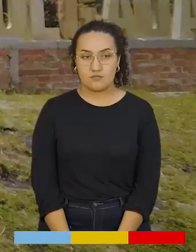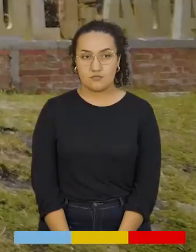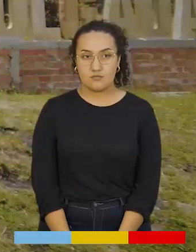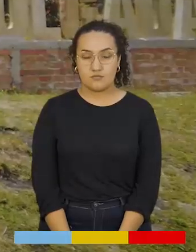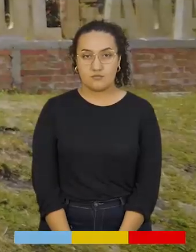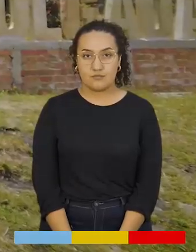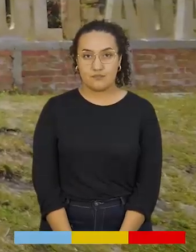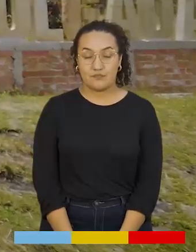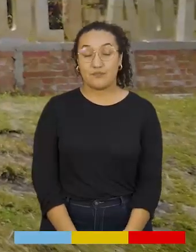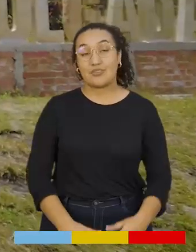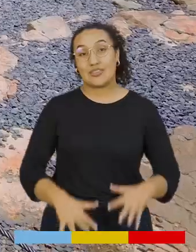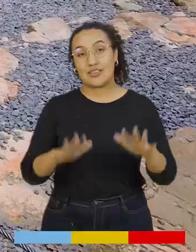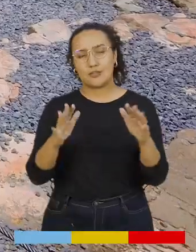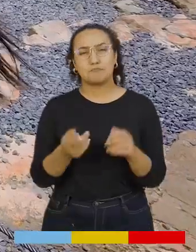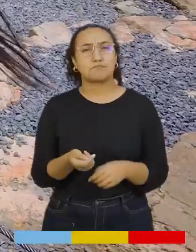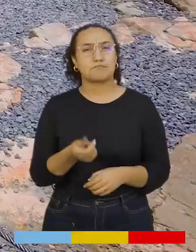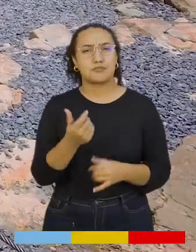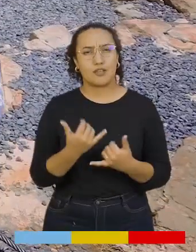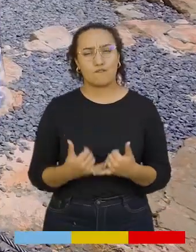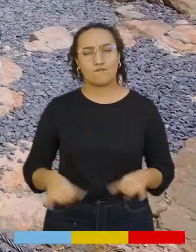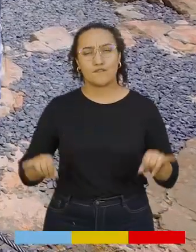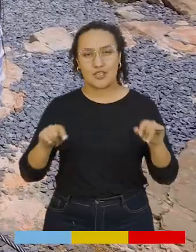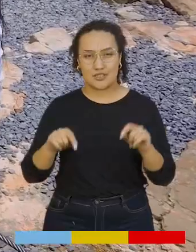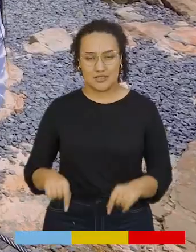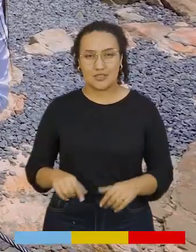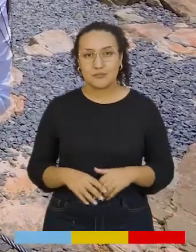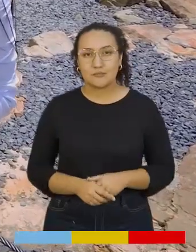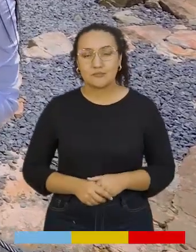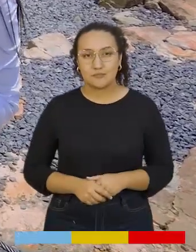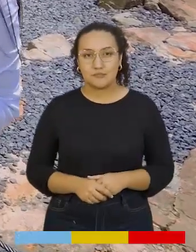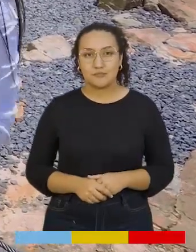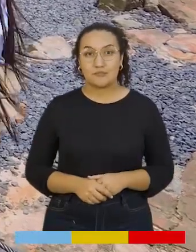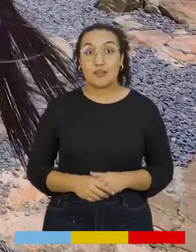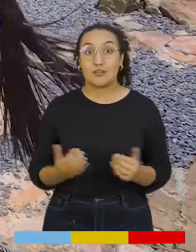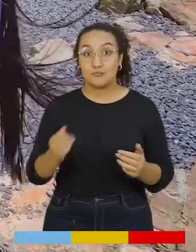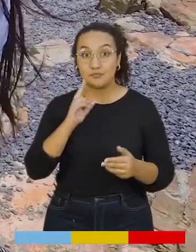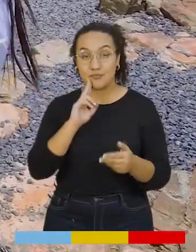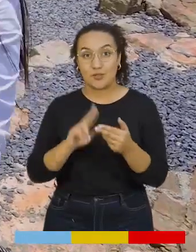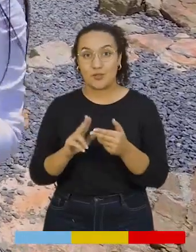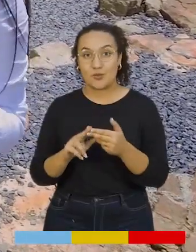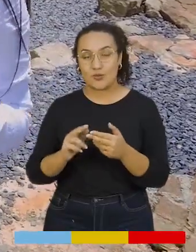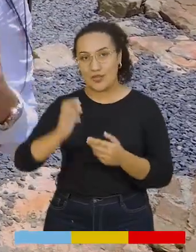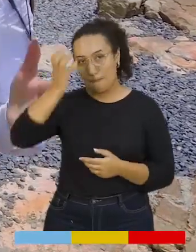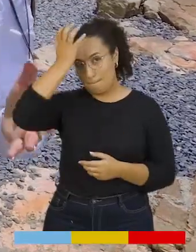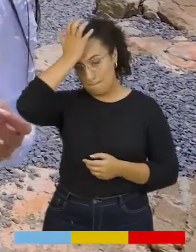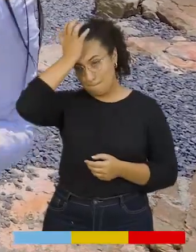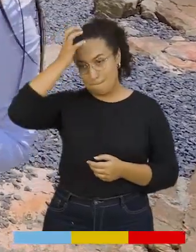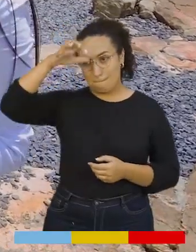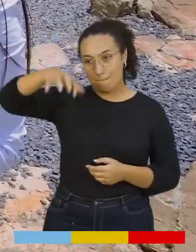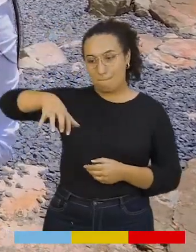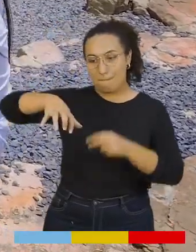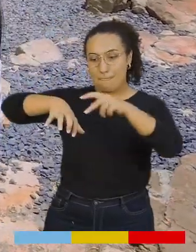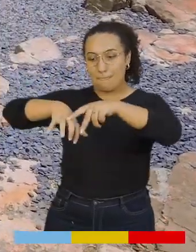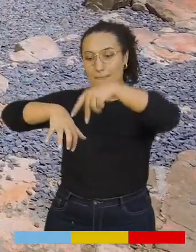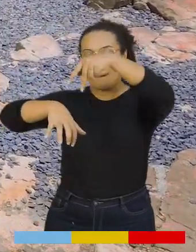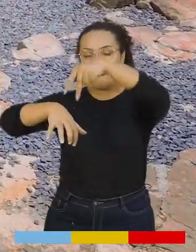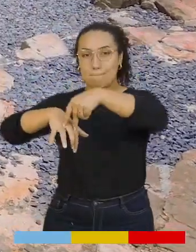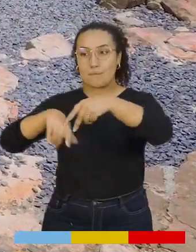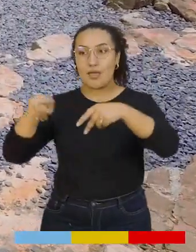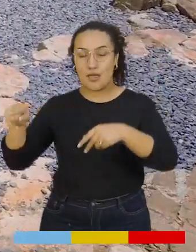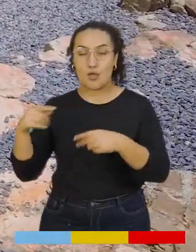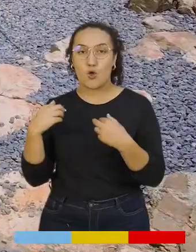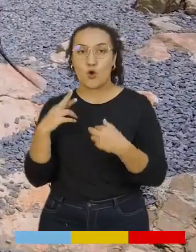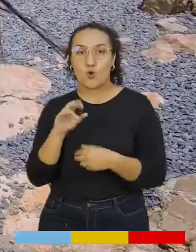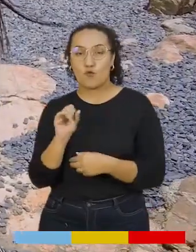Y ya estamos a punto de finalizar nuestra nota, pero antes vamos a conocer la piedra colgada y por eso Rubén me va a poner todos los implementos de seguridad.